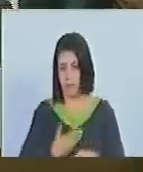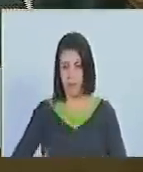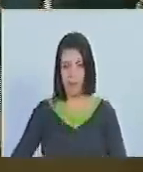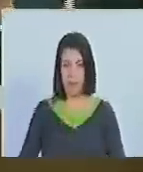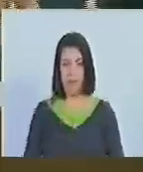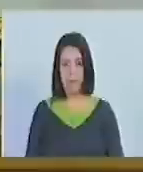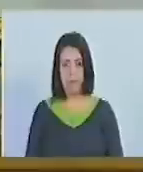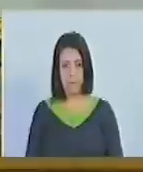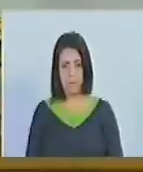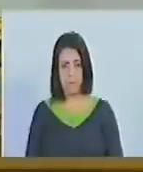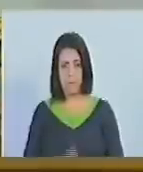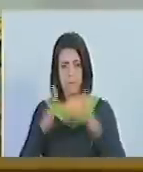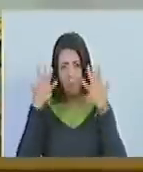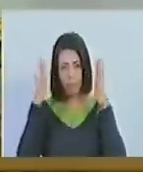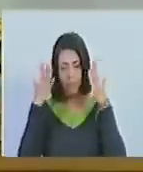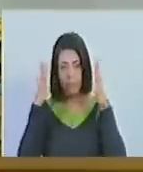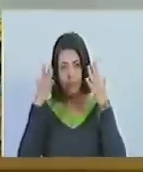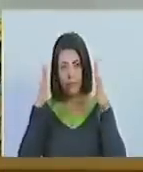presidente